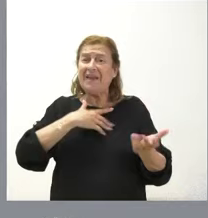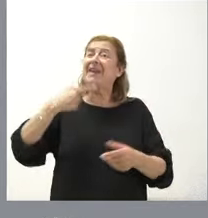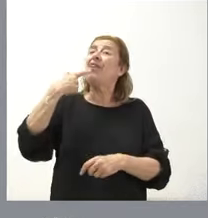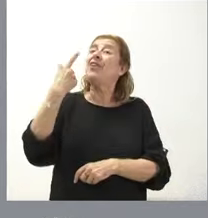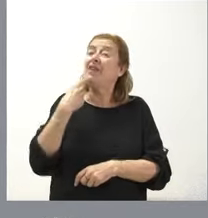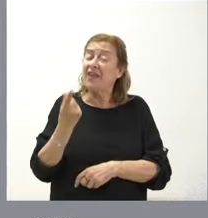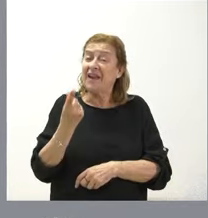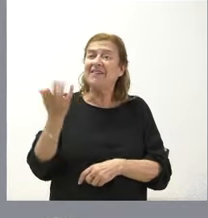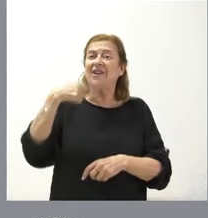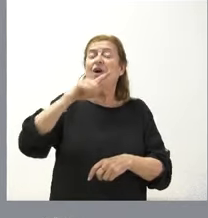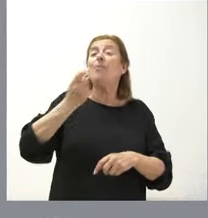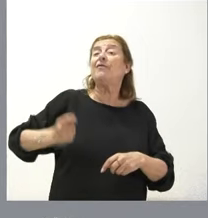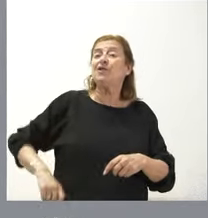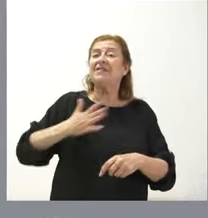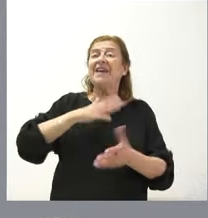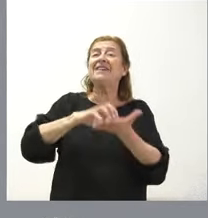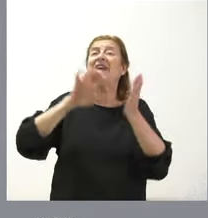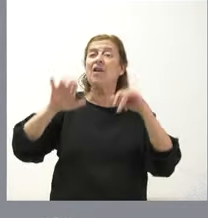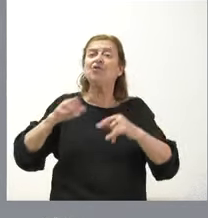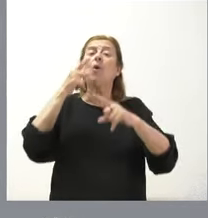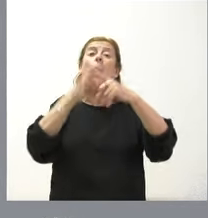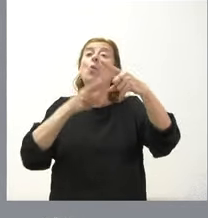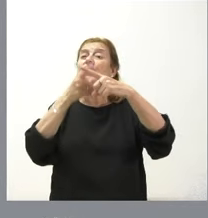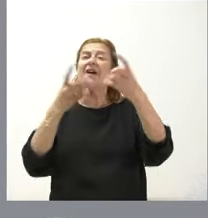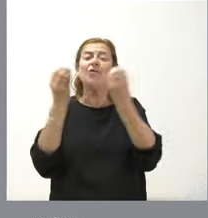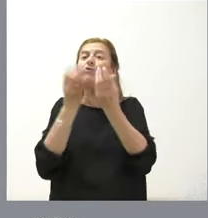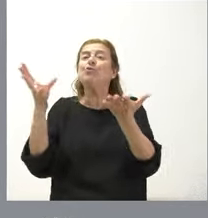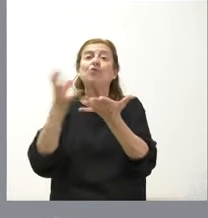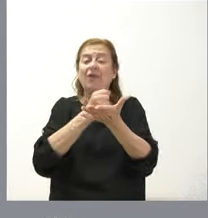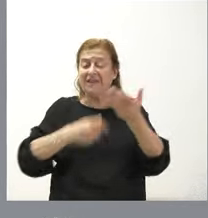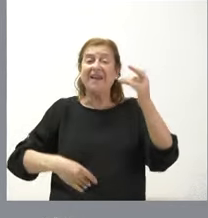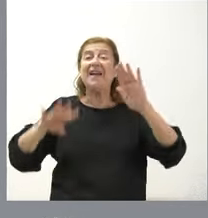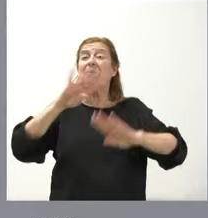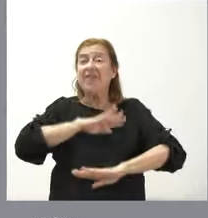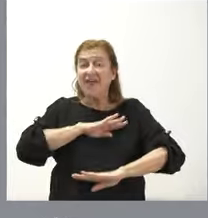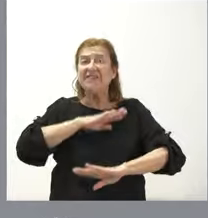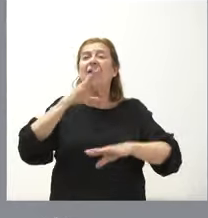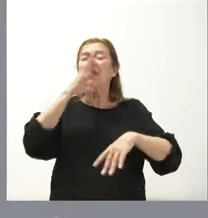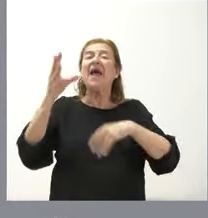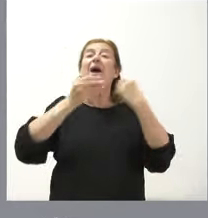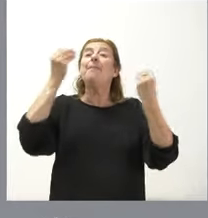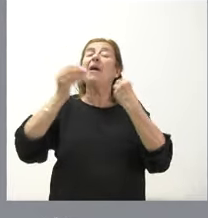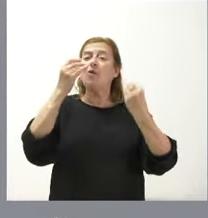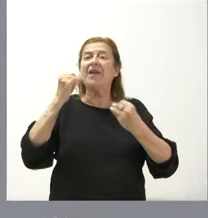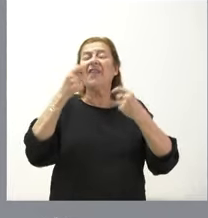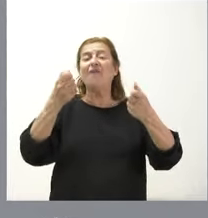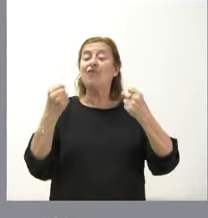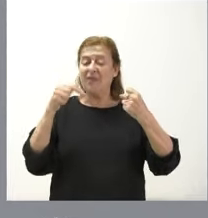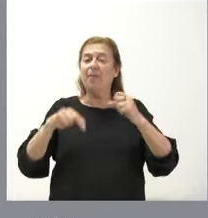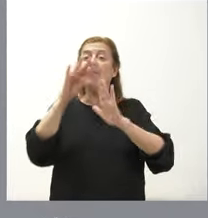que dispone Castilla y León se van a utilizar con todas nuestras capacidades para mejorar y fortalecer este programa de trasplantes y se